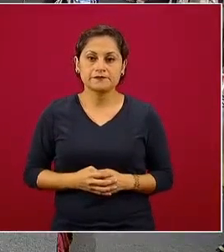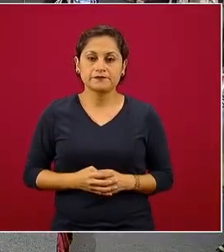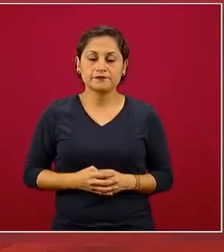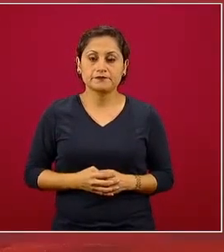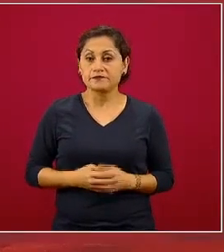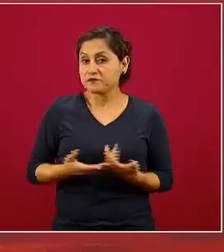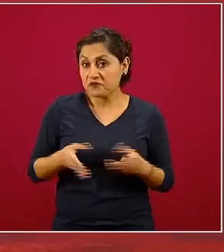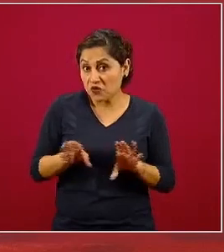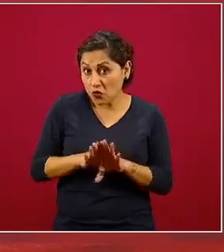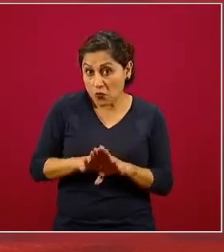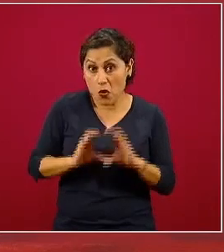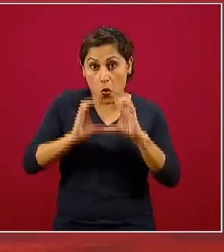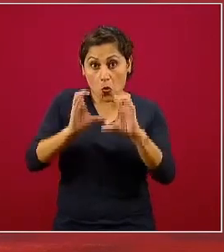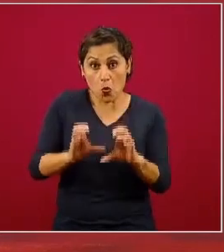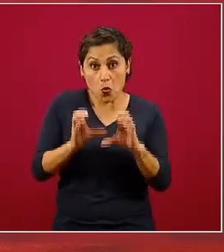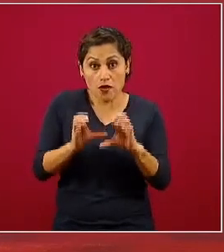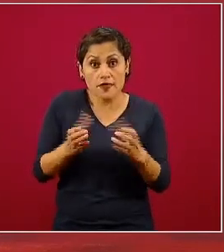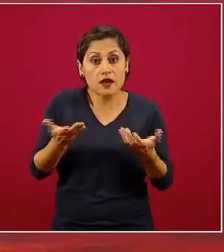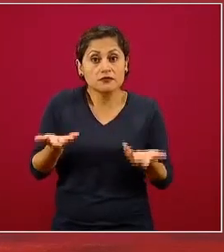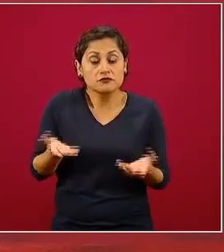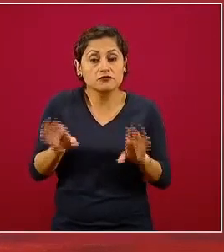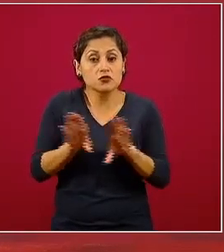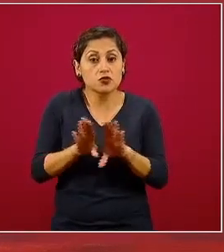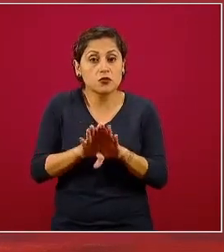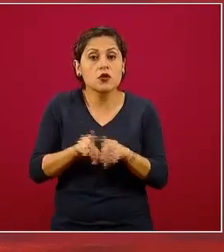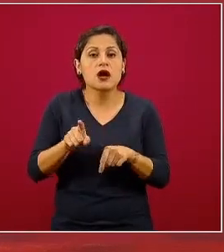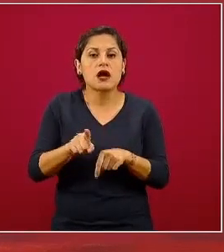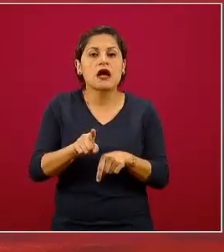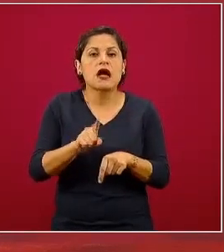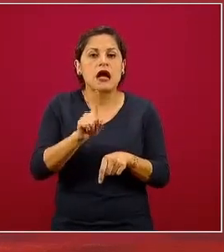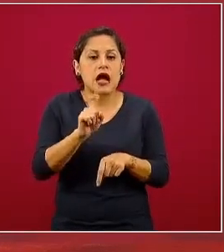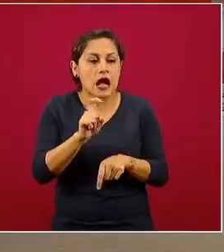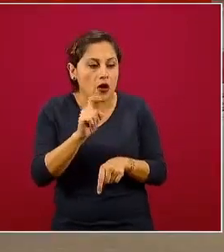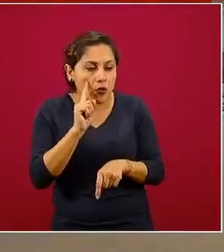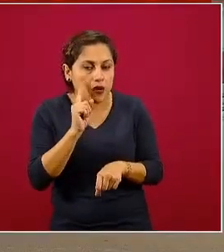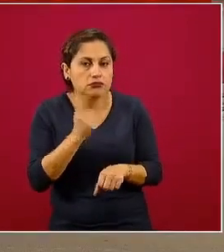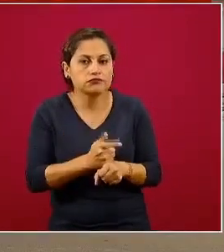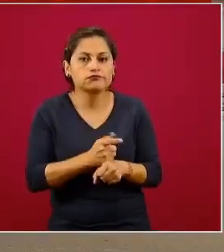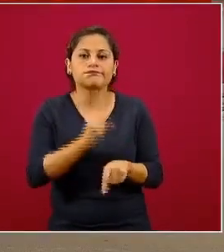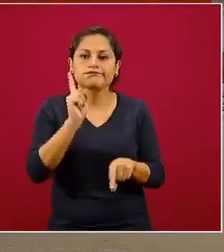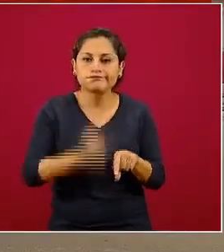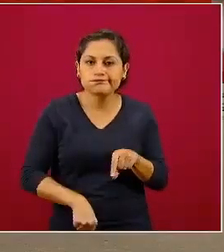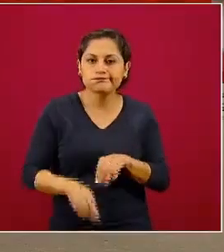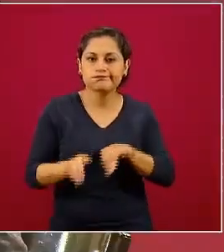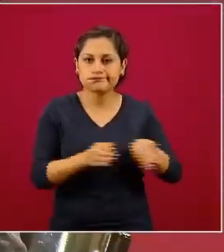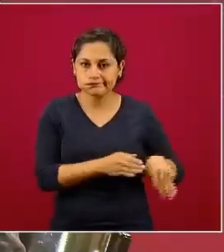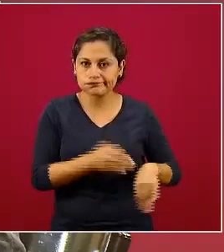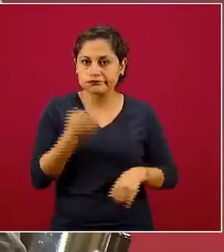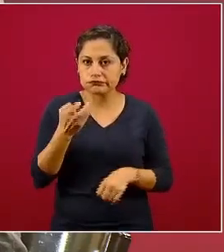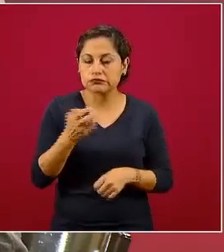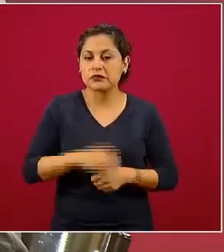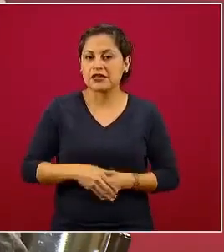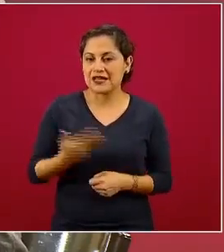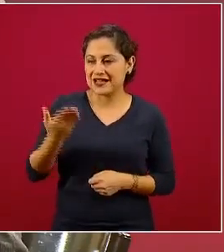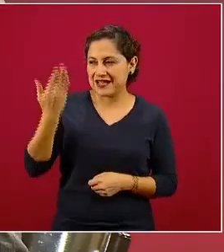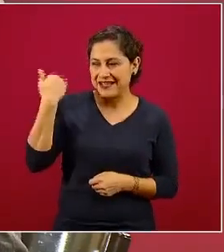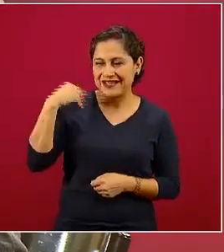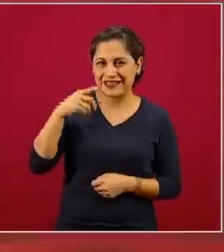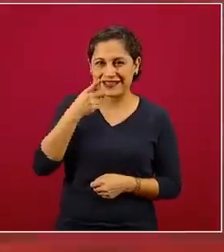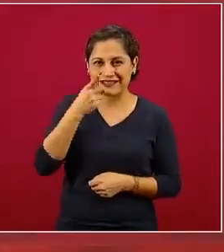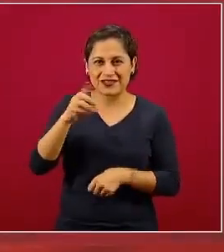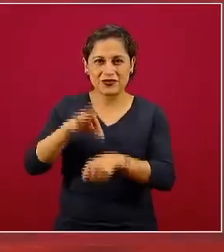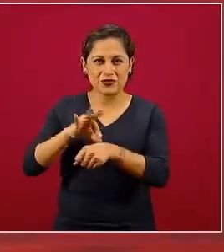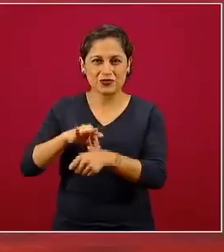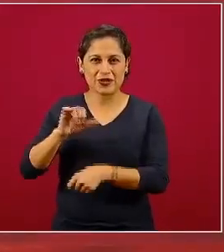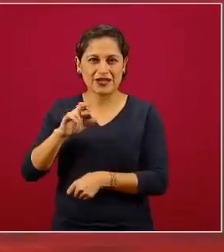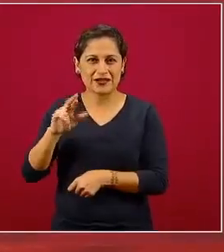del dengue es quitar los criaderos, eliminar los criaderos. Como dijo el otro día el doctor López Ridaura, es muy importante